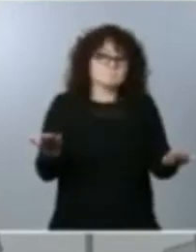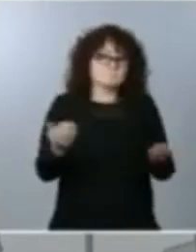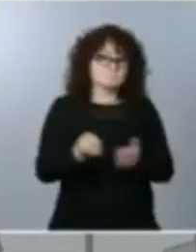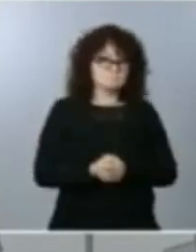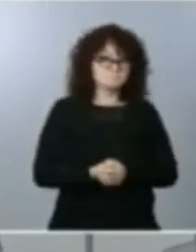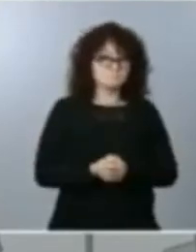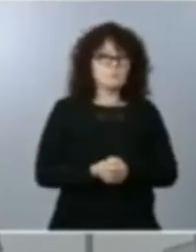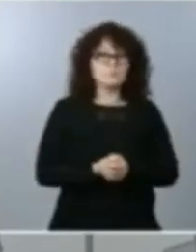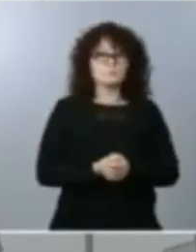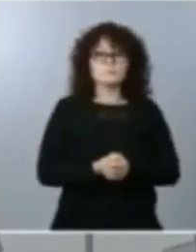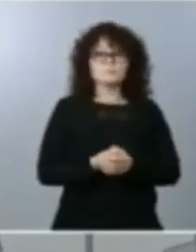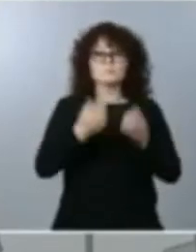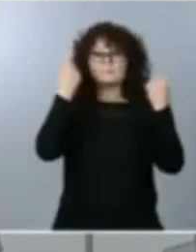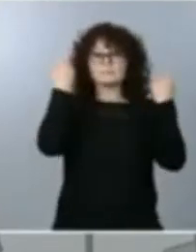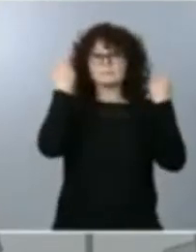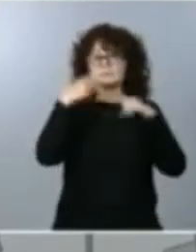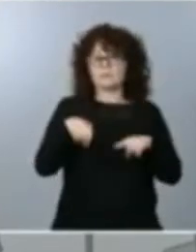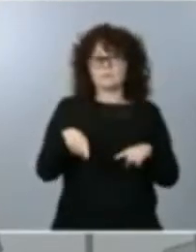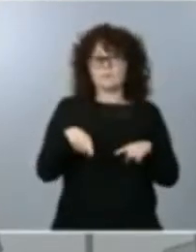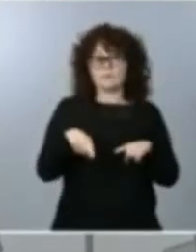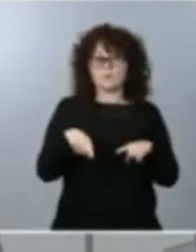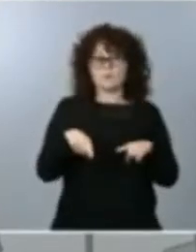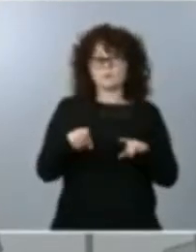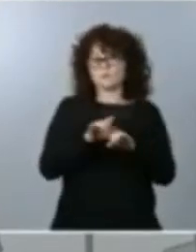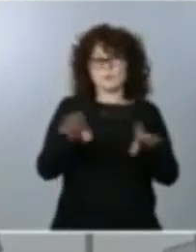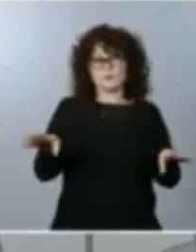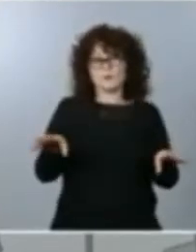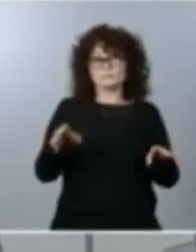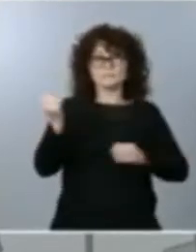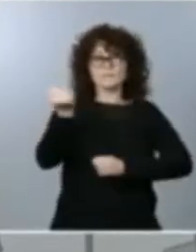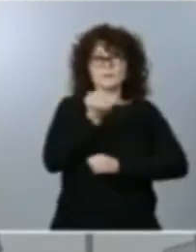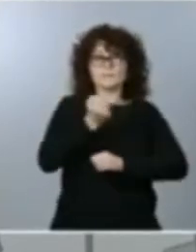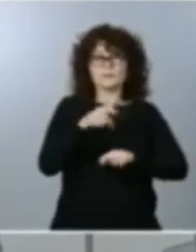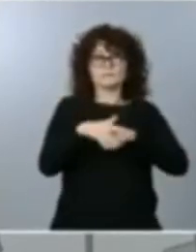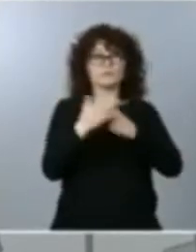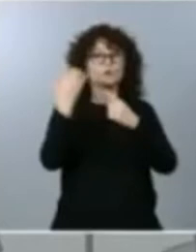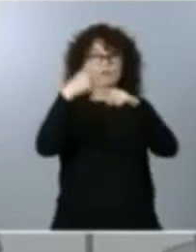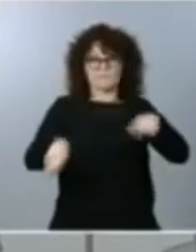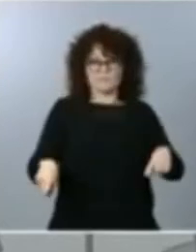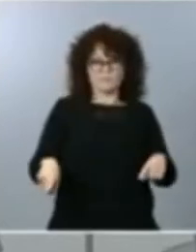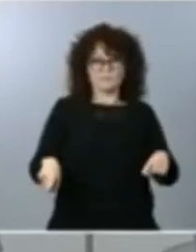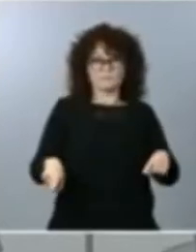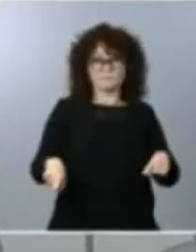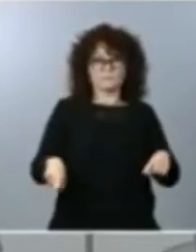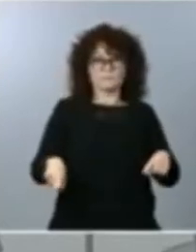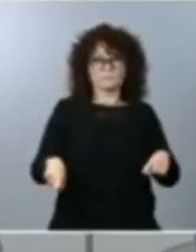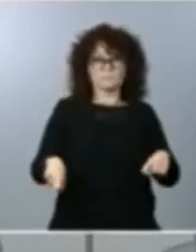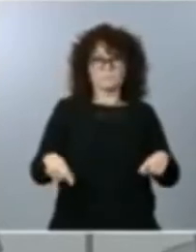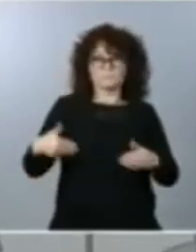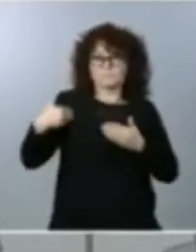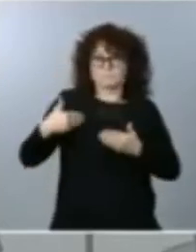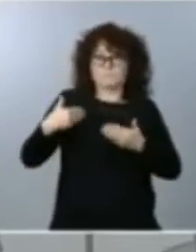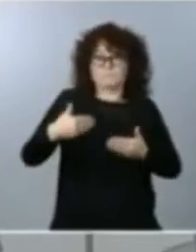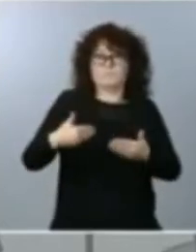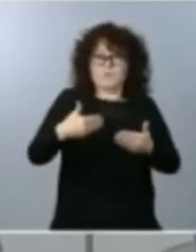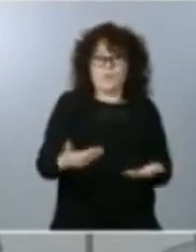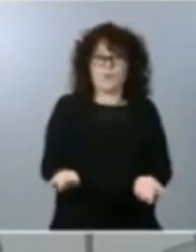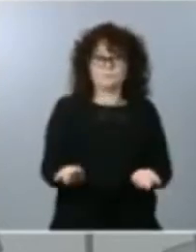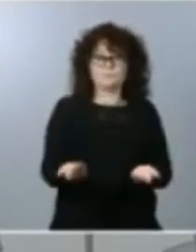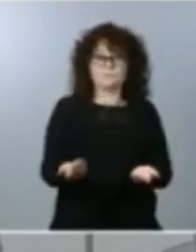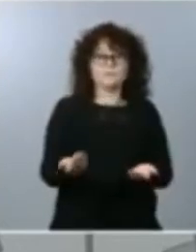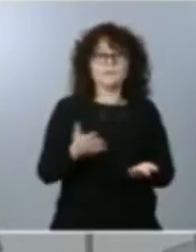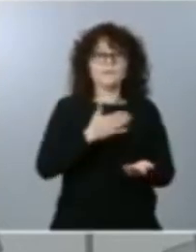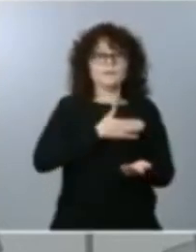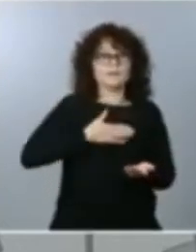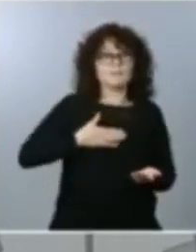van a ser diferentes a como las hemos vivido siempre. Nos moveremos entre dos deseos, el estar acompañados y